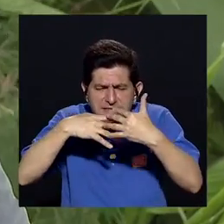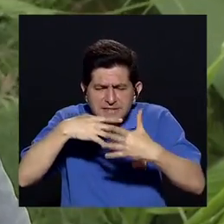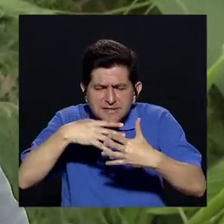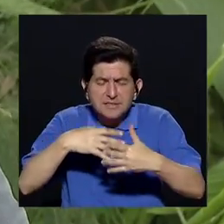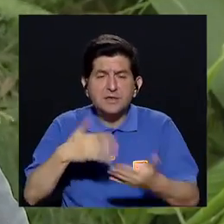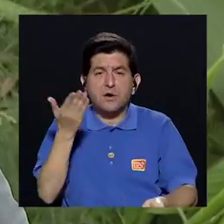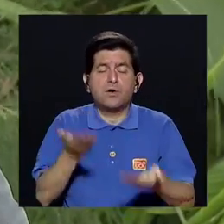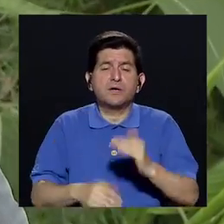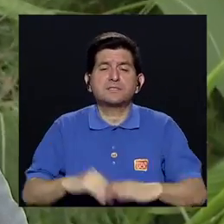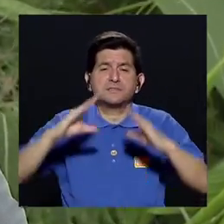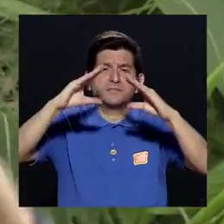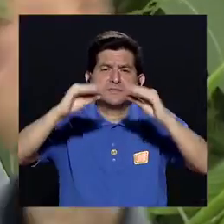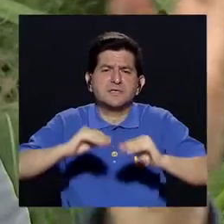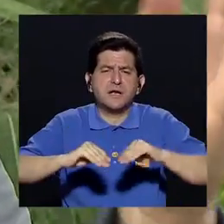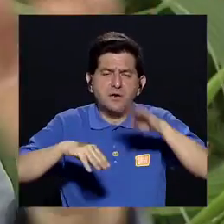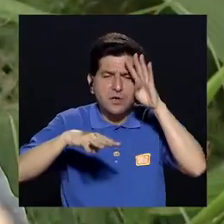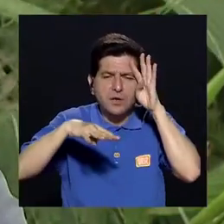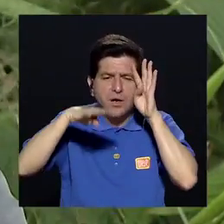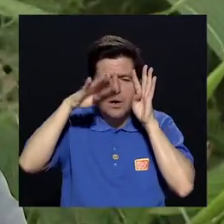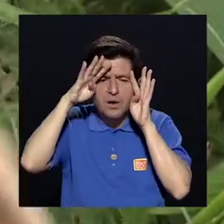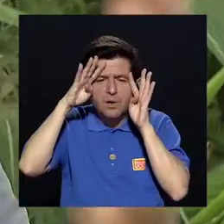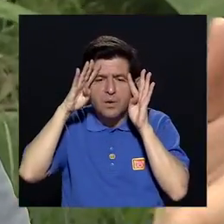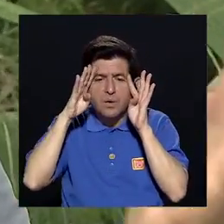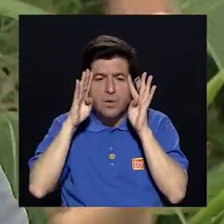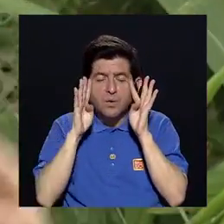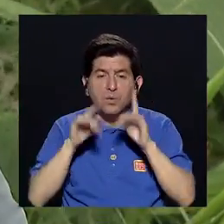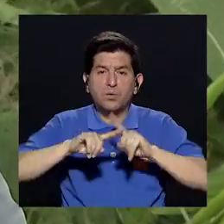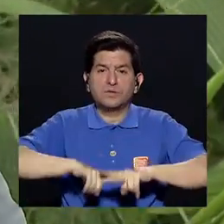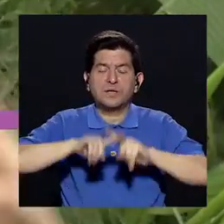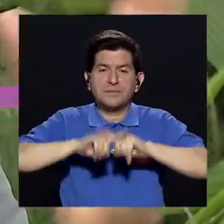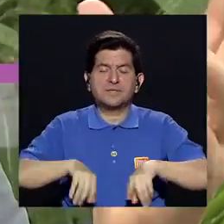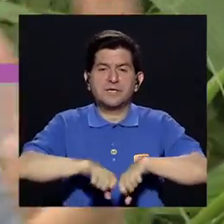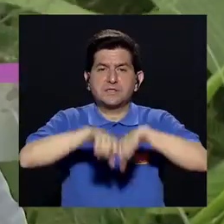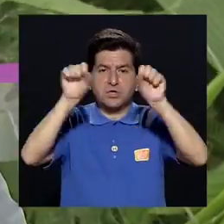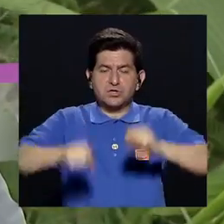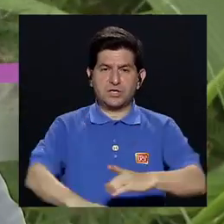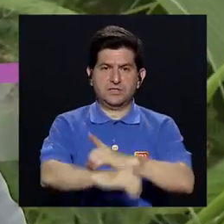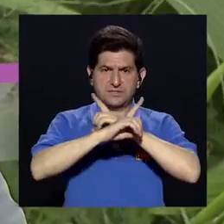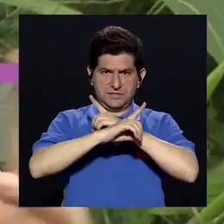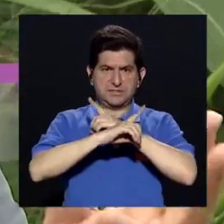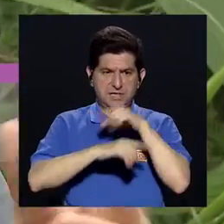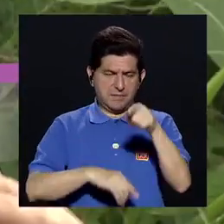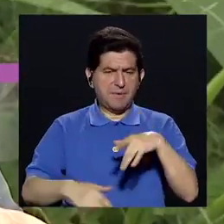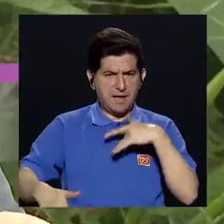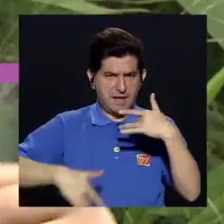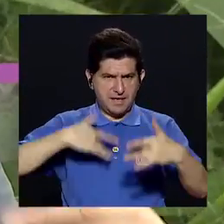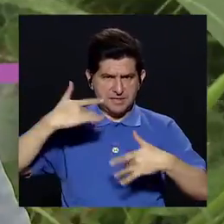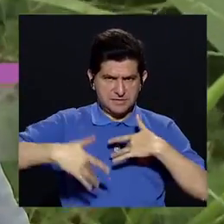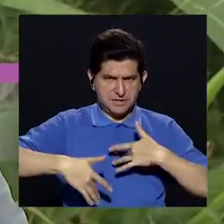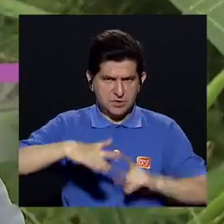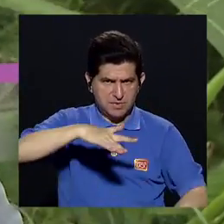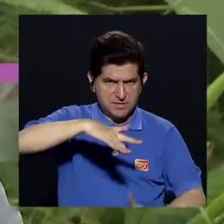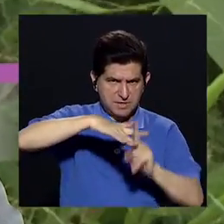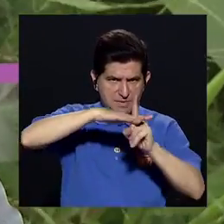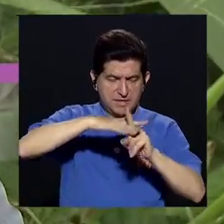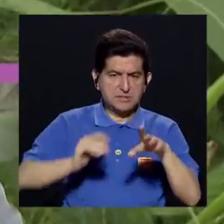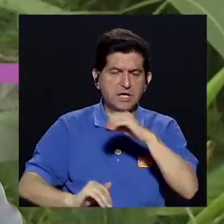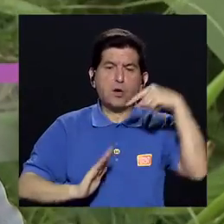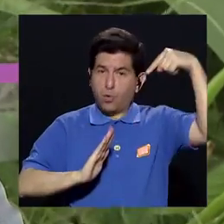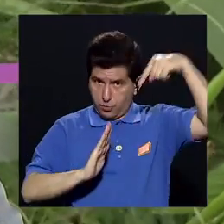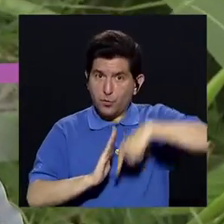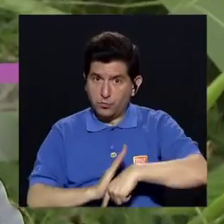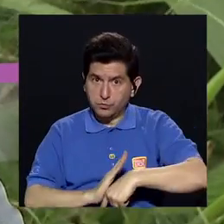sudoración nocturna, dependiendo de la condición de defensa que tenga Puede tener más síntomas o más acentuados